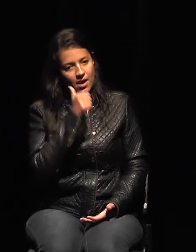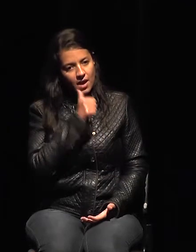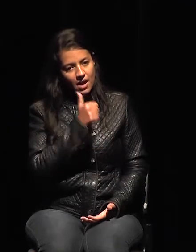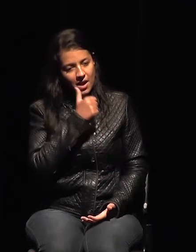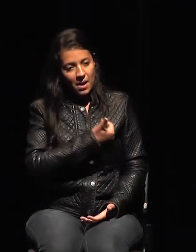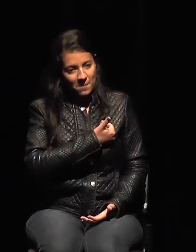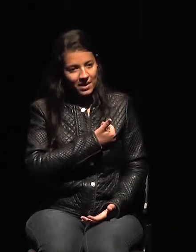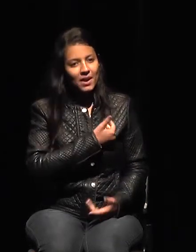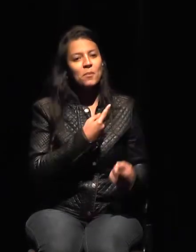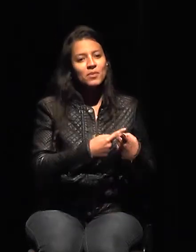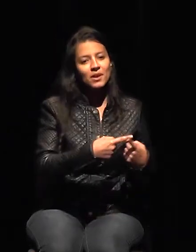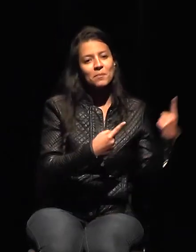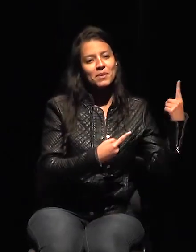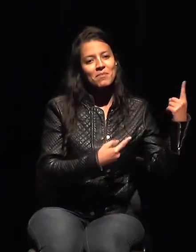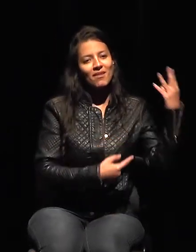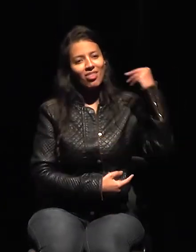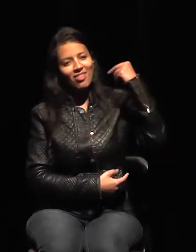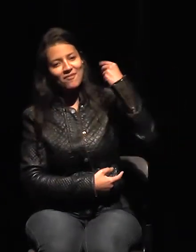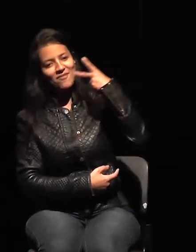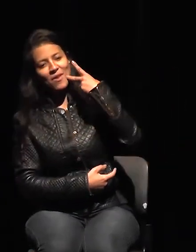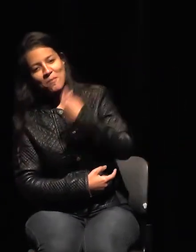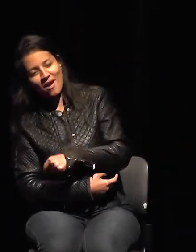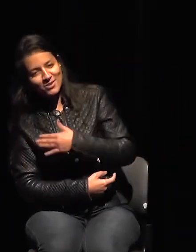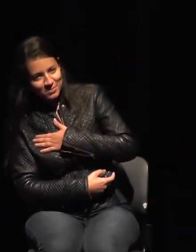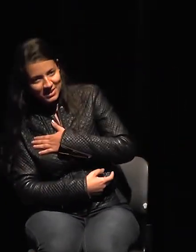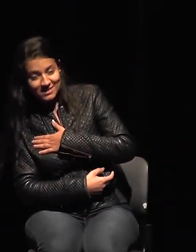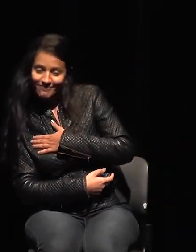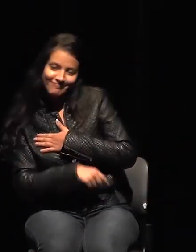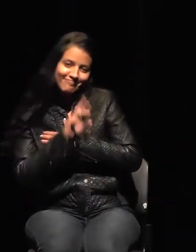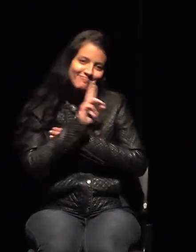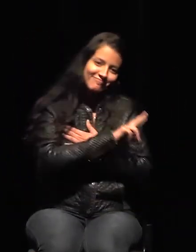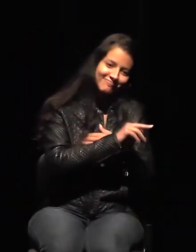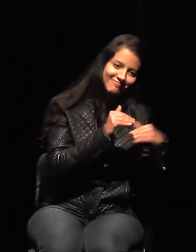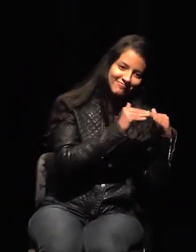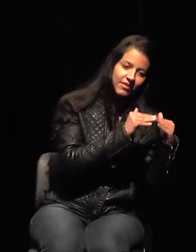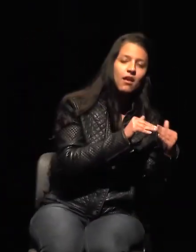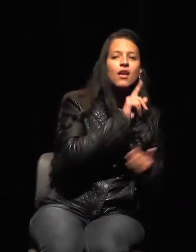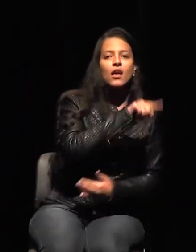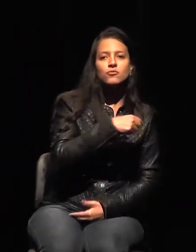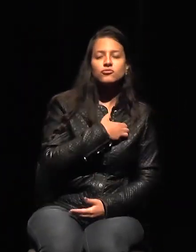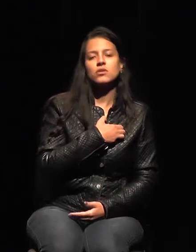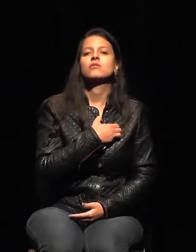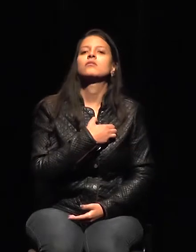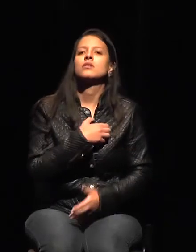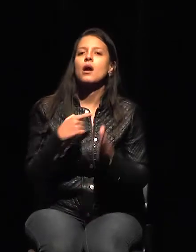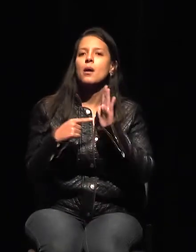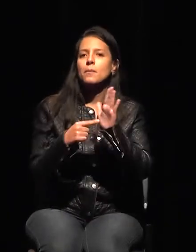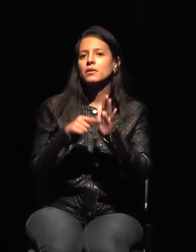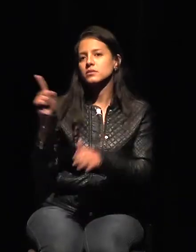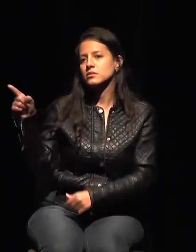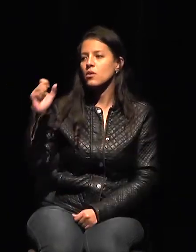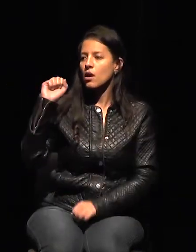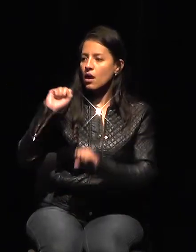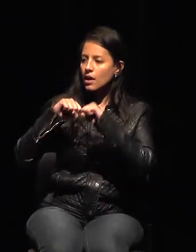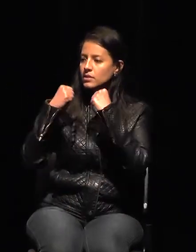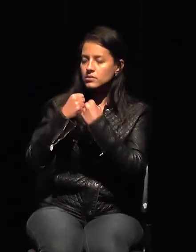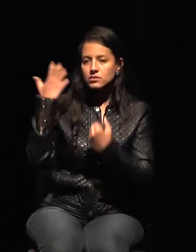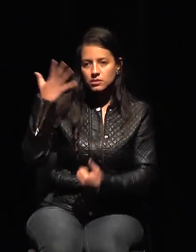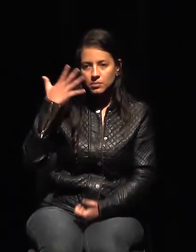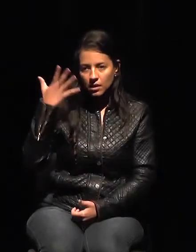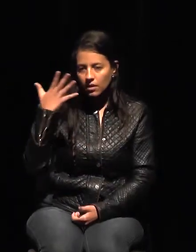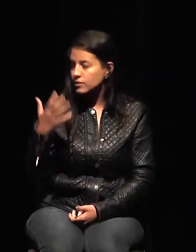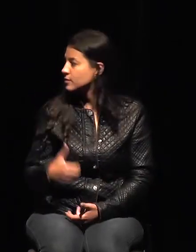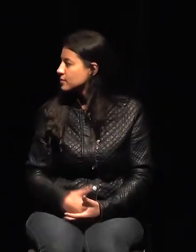pero fue la forma como lo hizo en la presentación. Son a través de esos seminarios. Yo tendré, por ejemplo, un trabajo impresionante a través de eso.